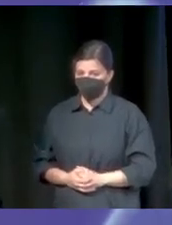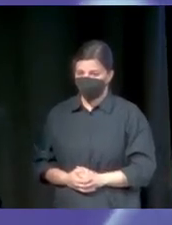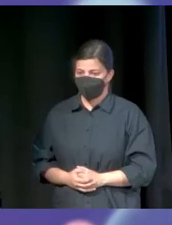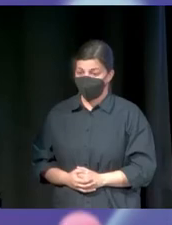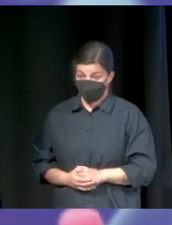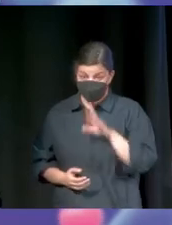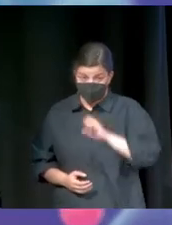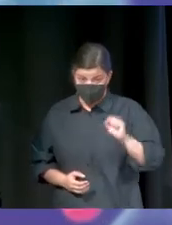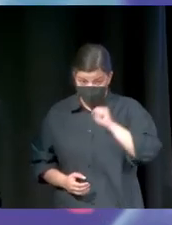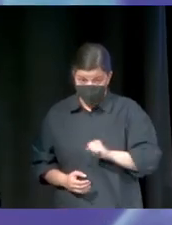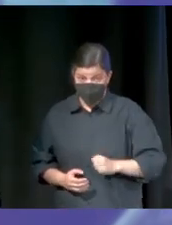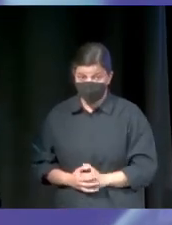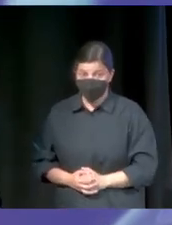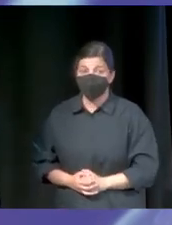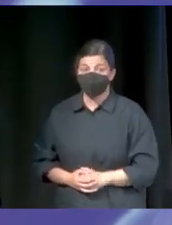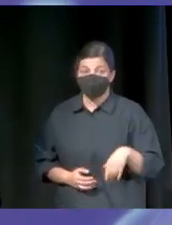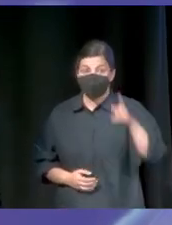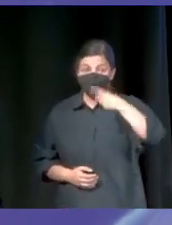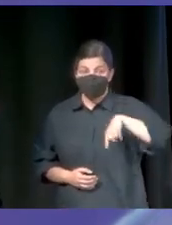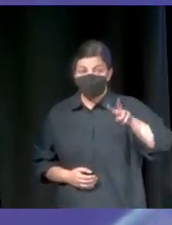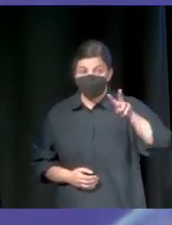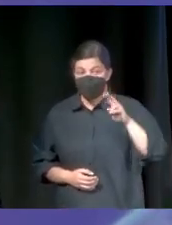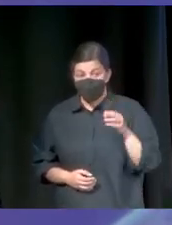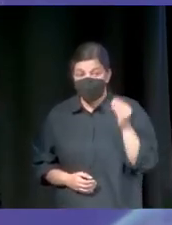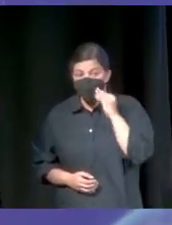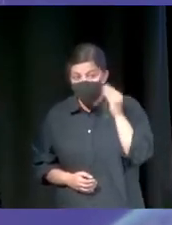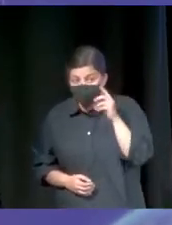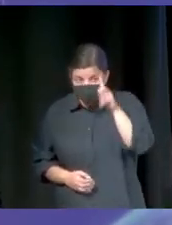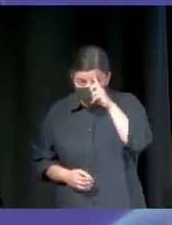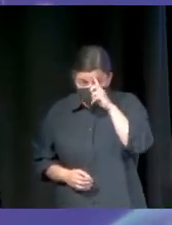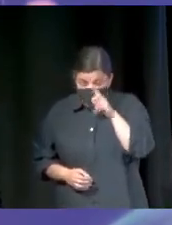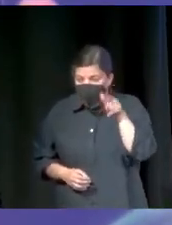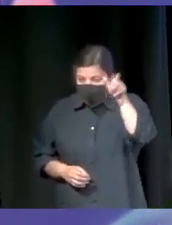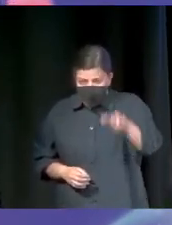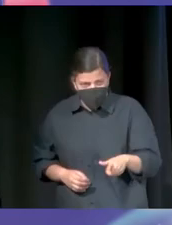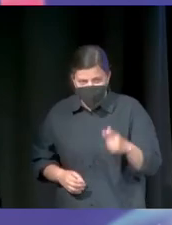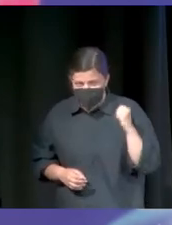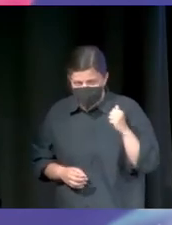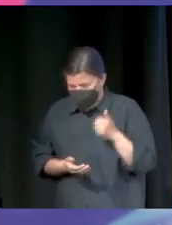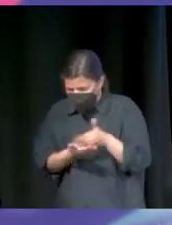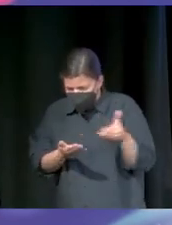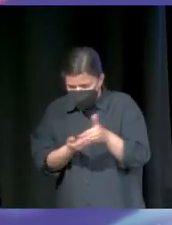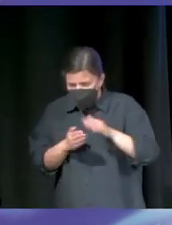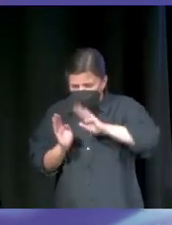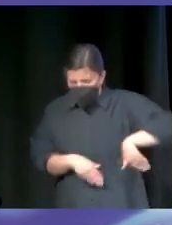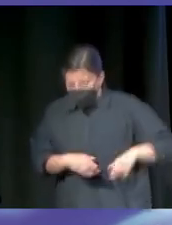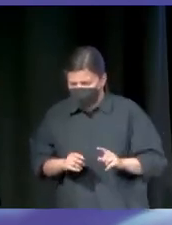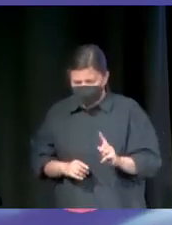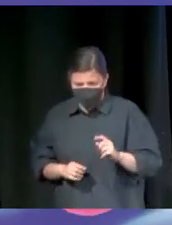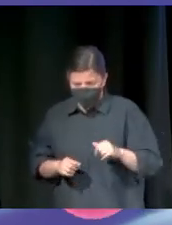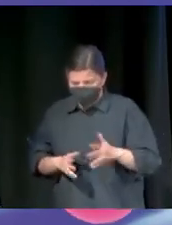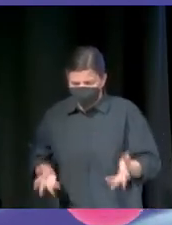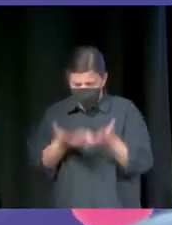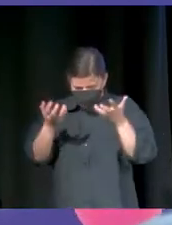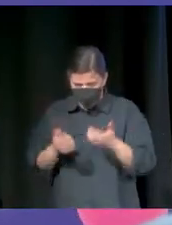¡Qué maravilla, eh! Habéis hecho a ese señor el nuevo Elon Musk. No sé si os dais cuenta. Es el nuevo millonario más famoso del mundo. Vale, os podéis sentar. ¿Y